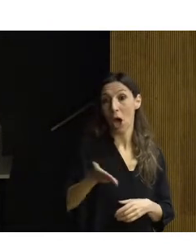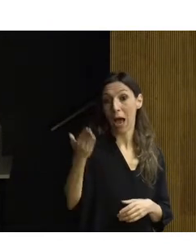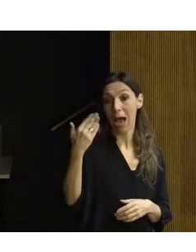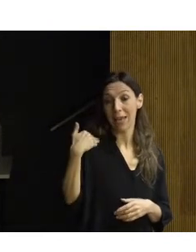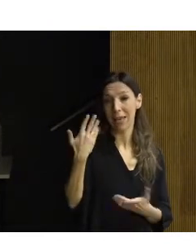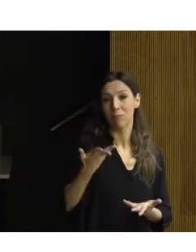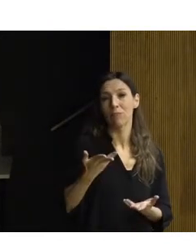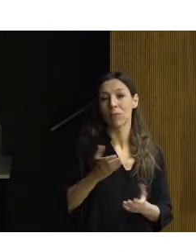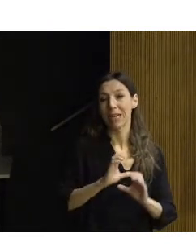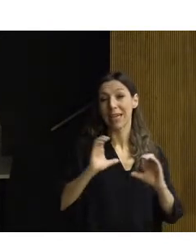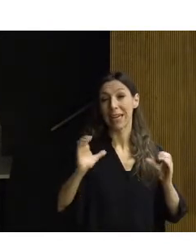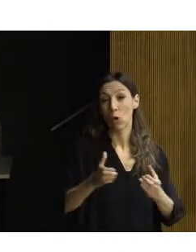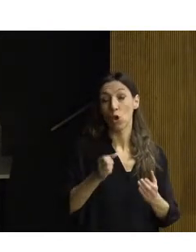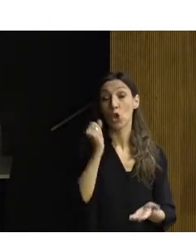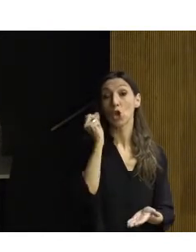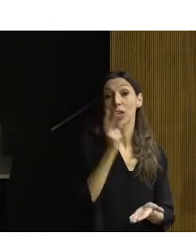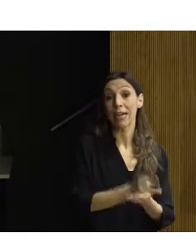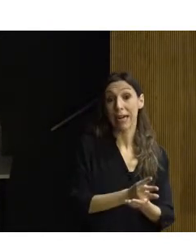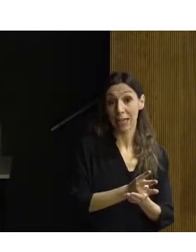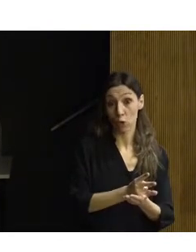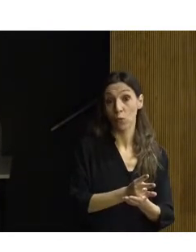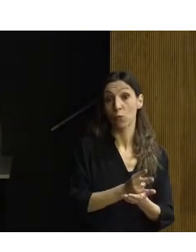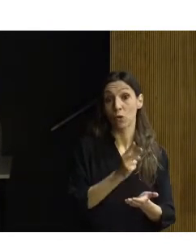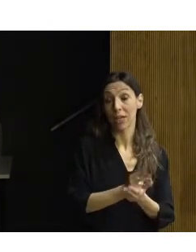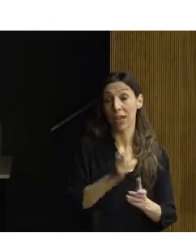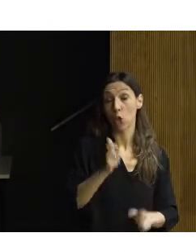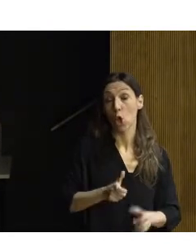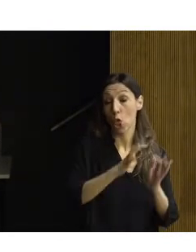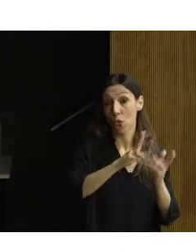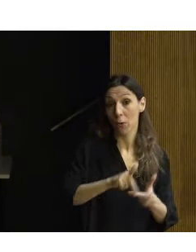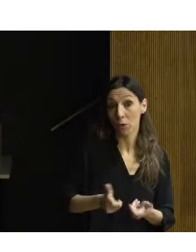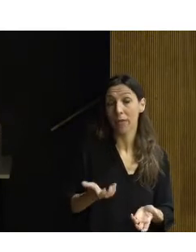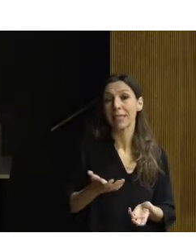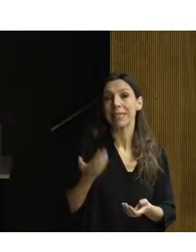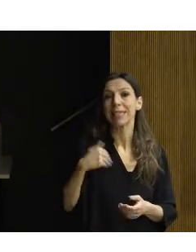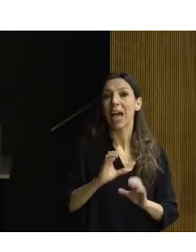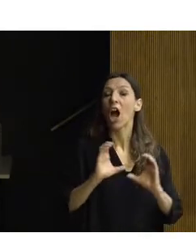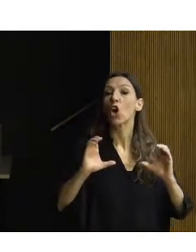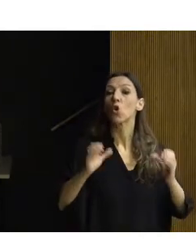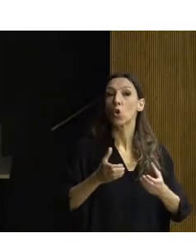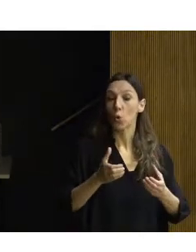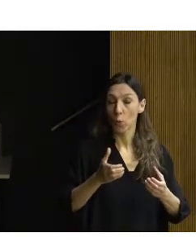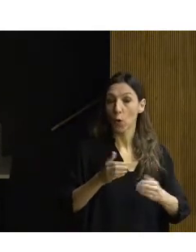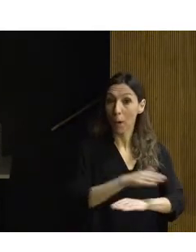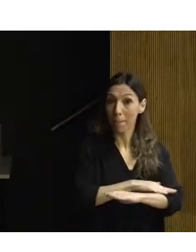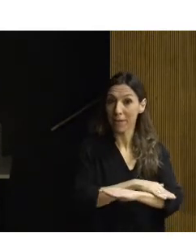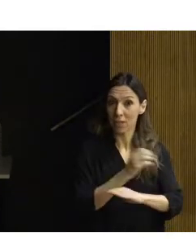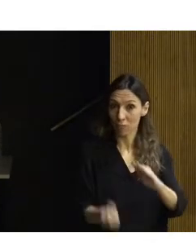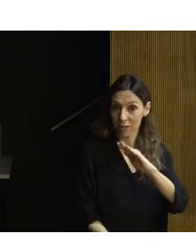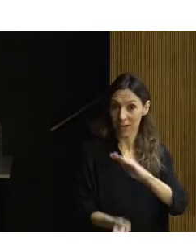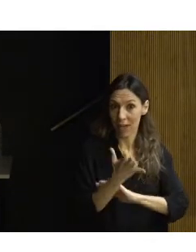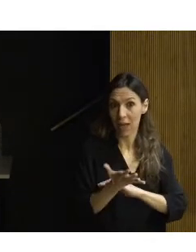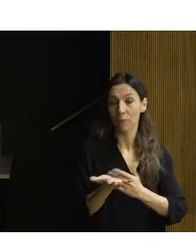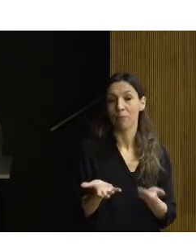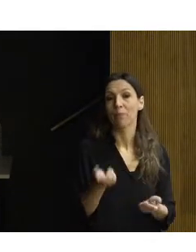demográfico, que, como sabréis, se ha formado un grupo interministerial, al margen de otras iniciativas, también con otras Administraciones, donde el